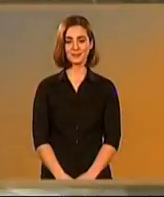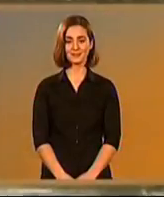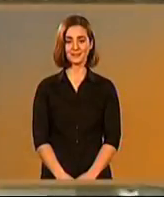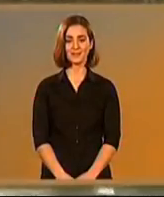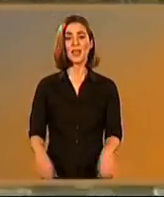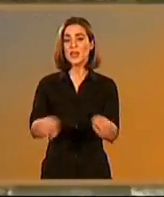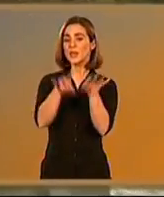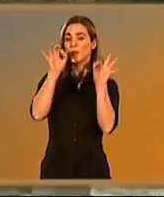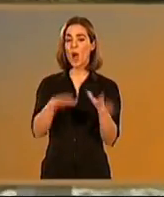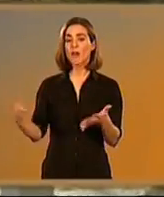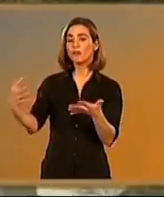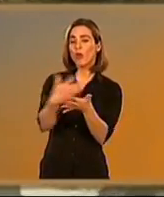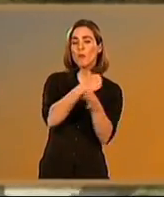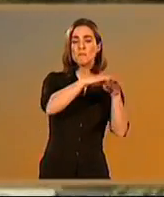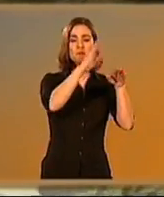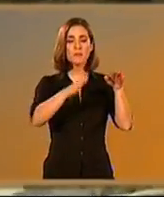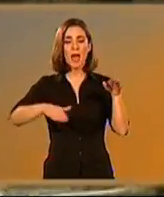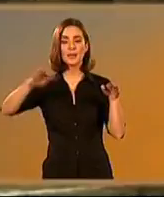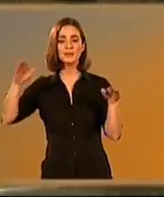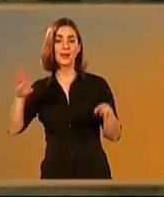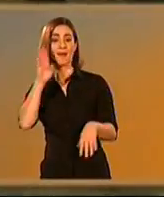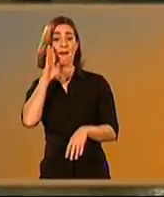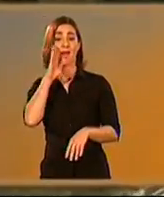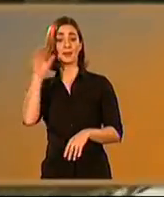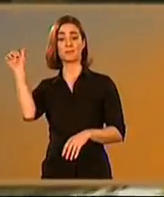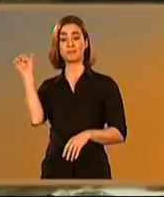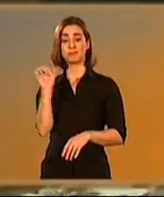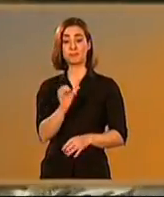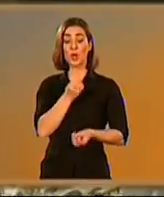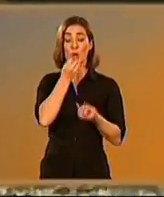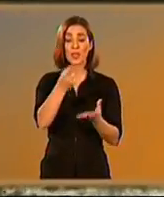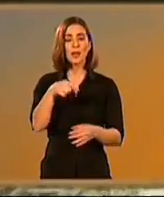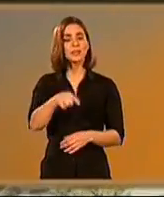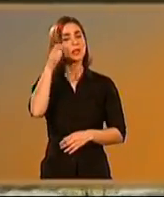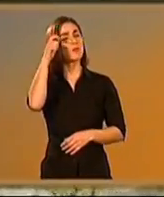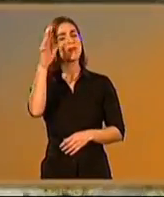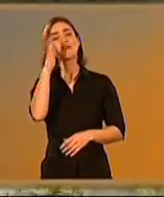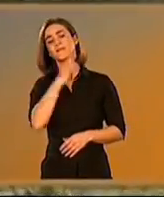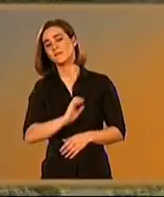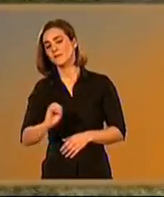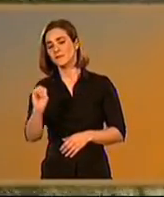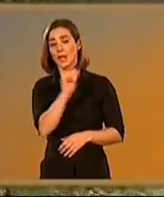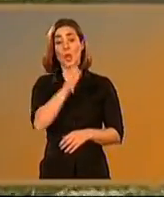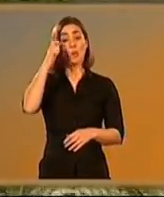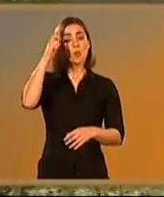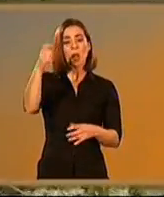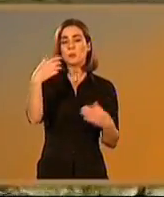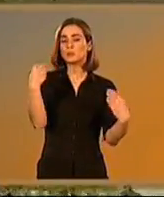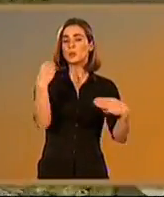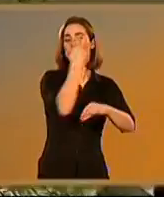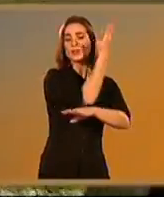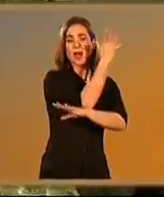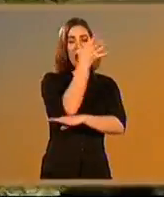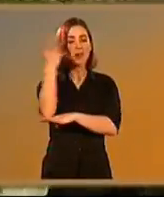Al igual que todos los paisajes que recorre nuestra ruta, el de Almodóvar es impresionante. Inmerso en los hotos del